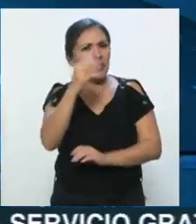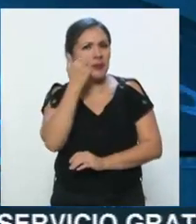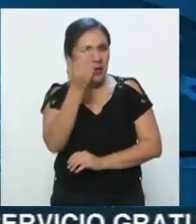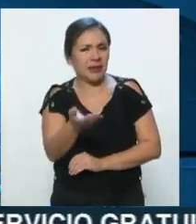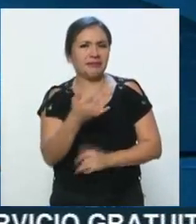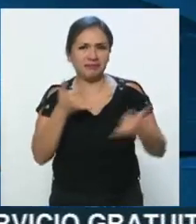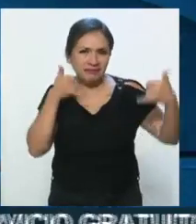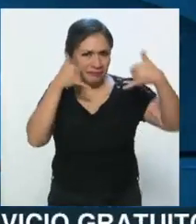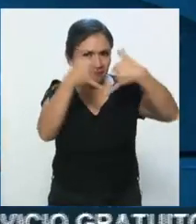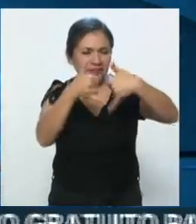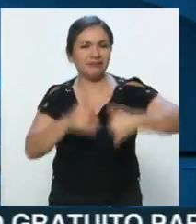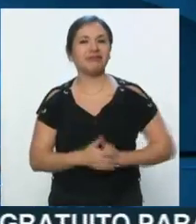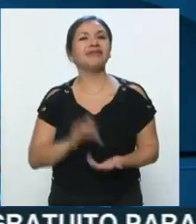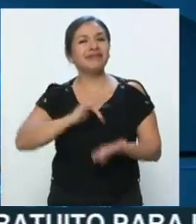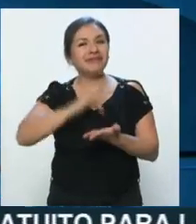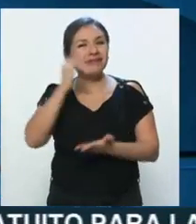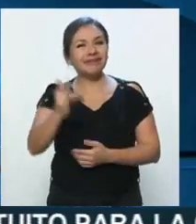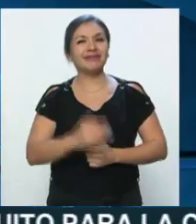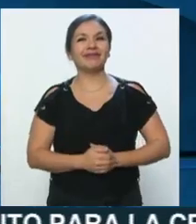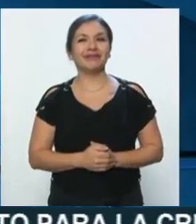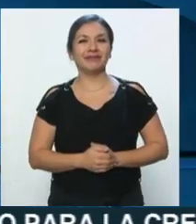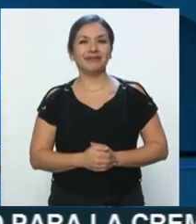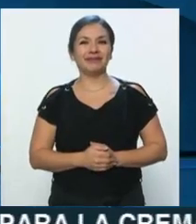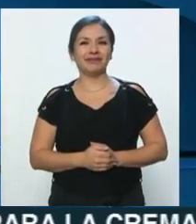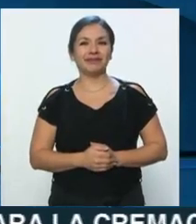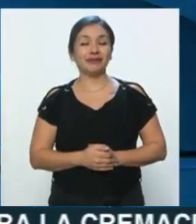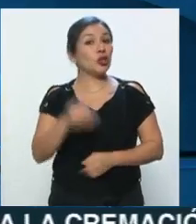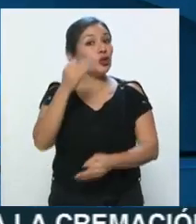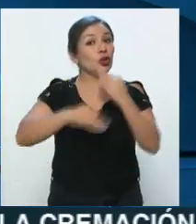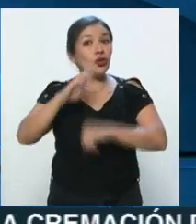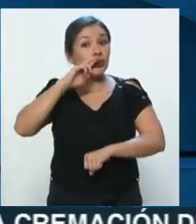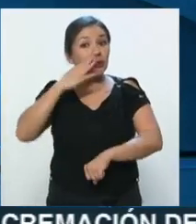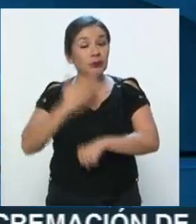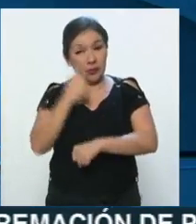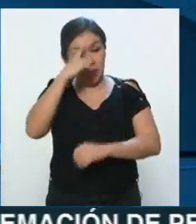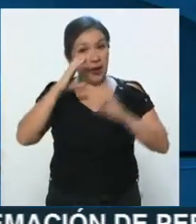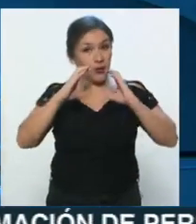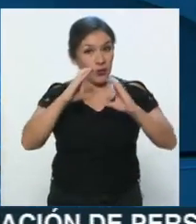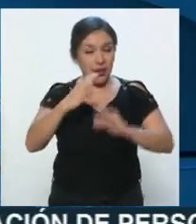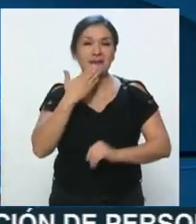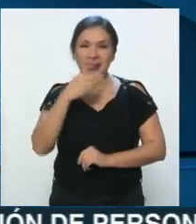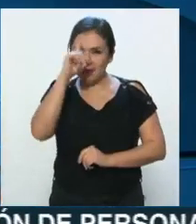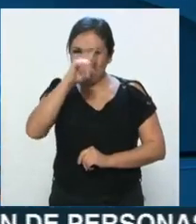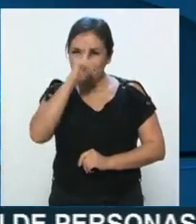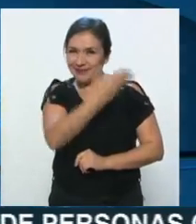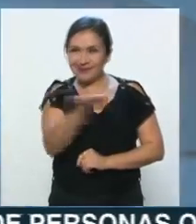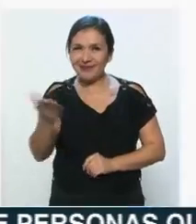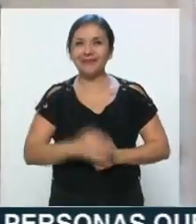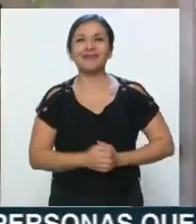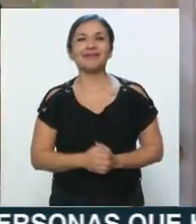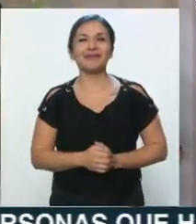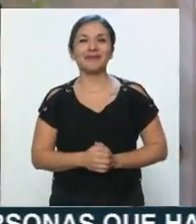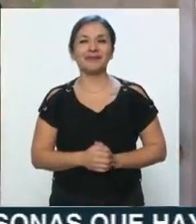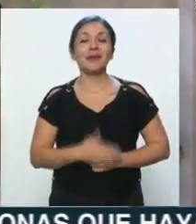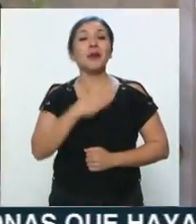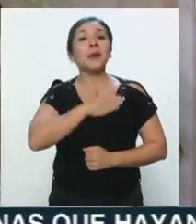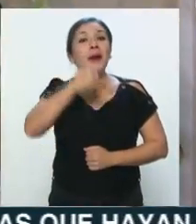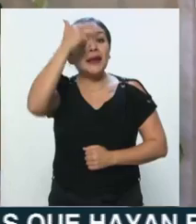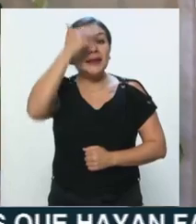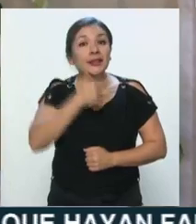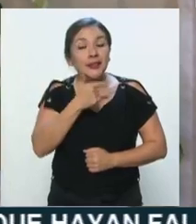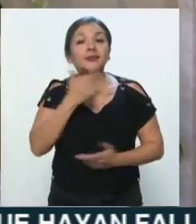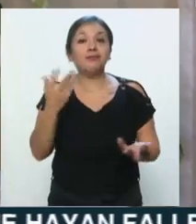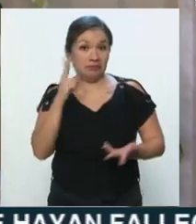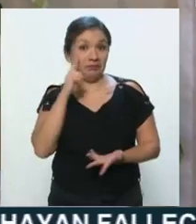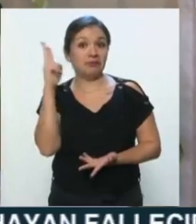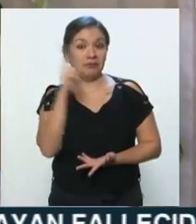alcaldesa. Gracias, que la pandemia es tarea de todos, muy buena es tu recomendación, gracias. Muchas gracias, muy buenas noches.